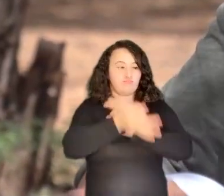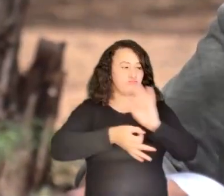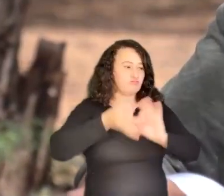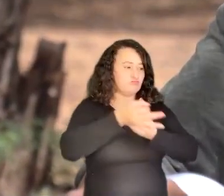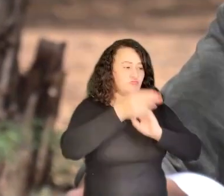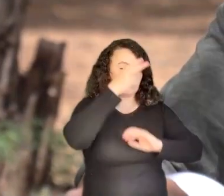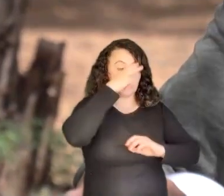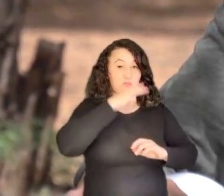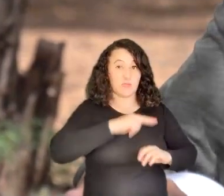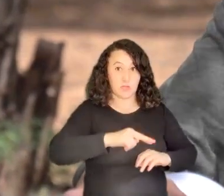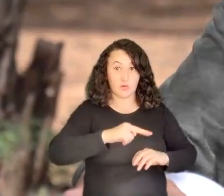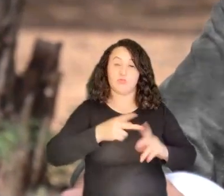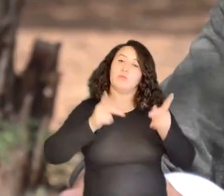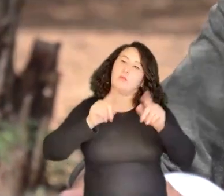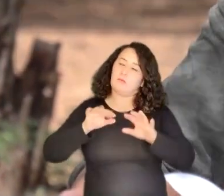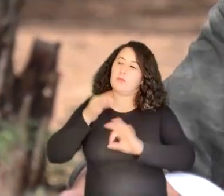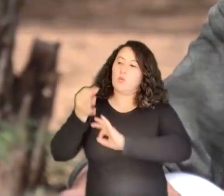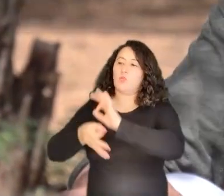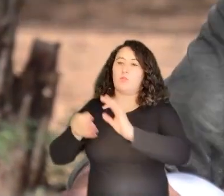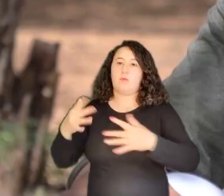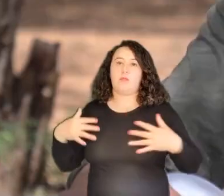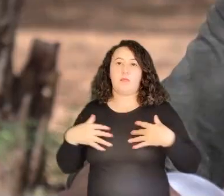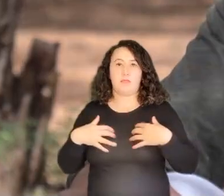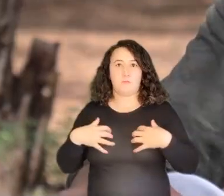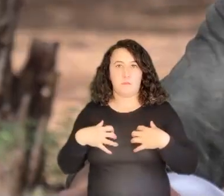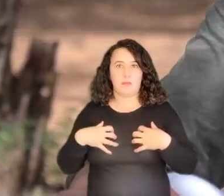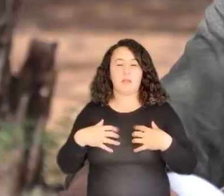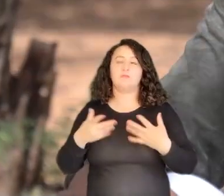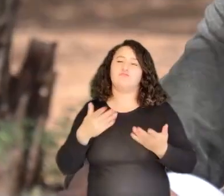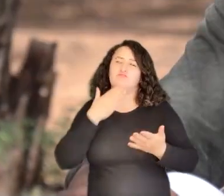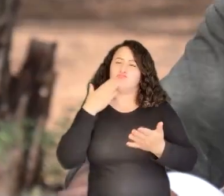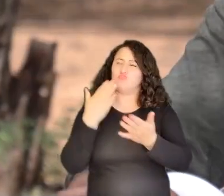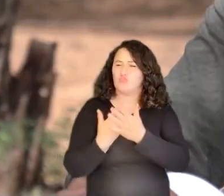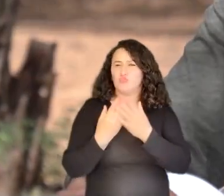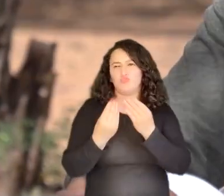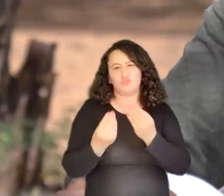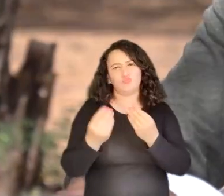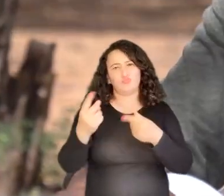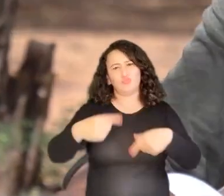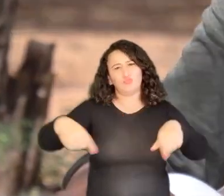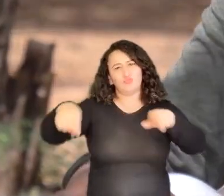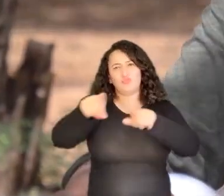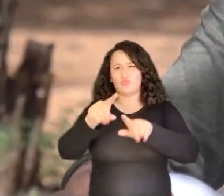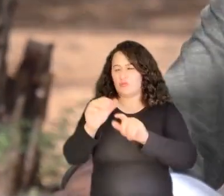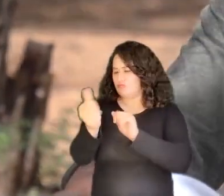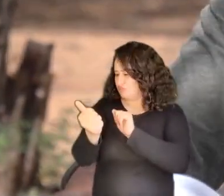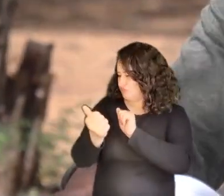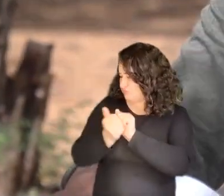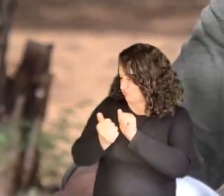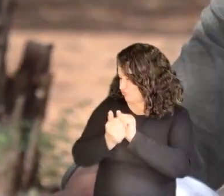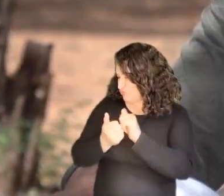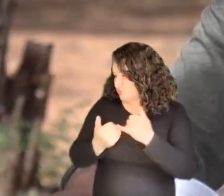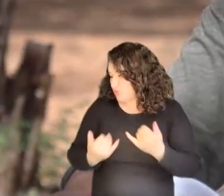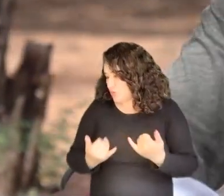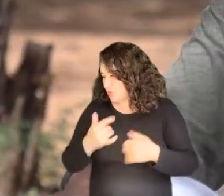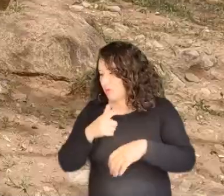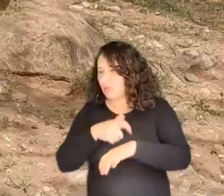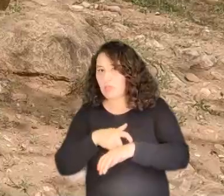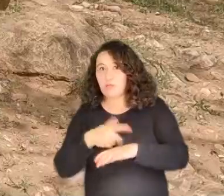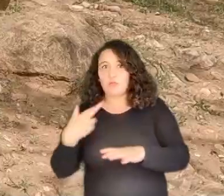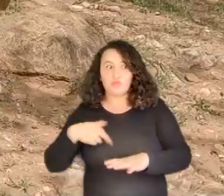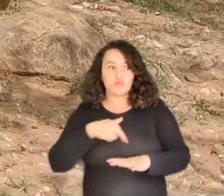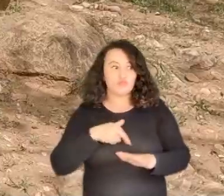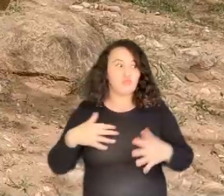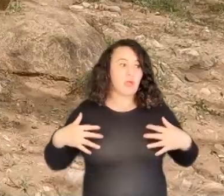cuidamos de nuestros hijos, cuidamos de los animales. Igual agradecerle a ustedes por ese acompañamiento que están haciendo en este momento